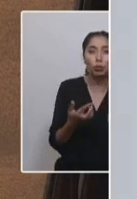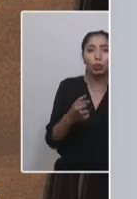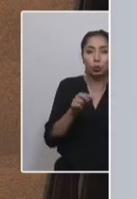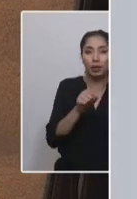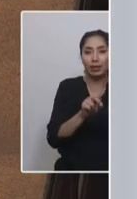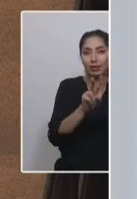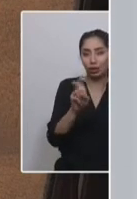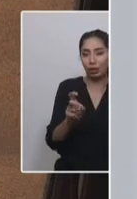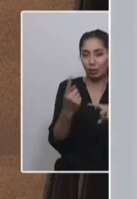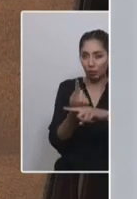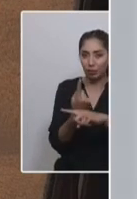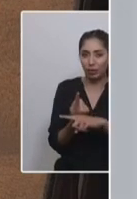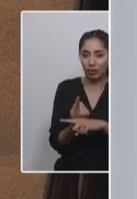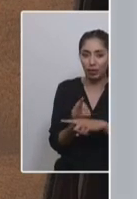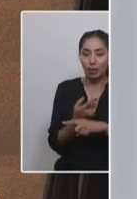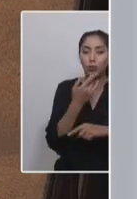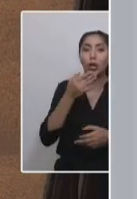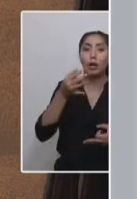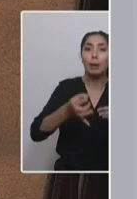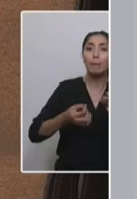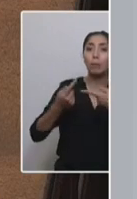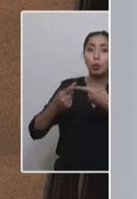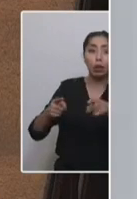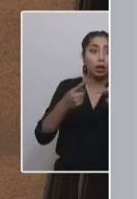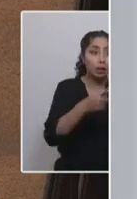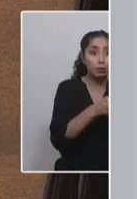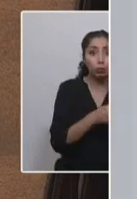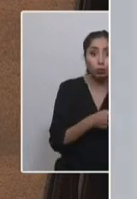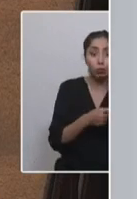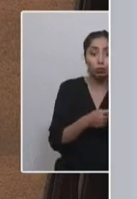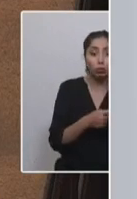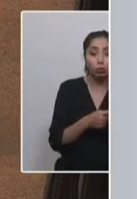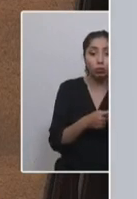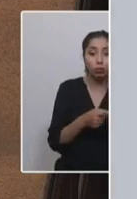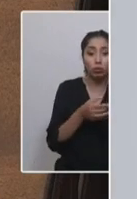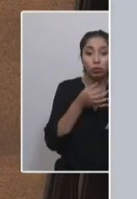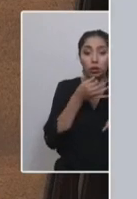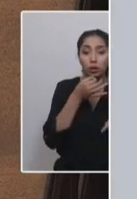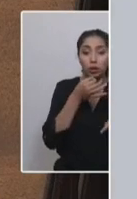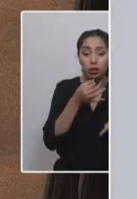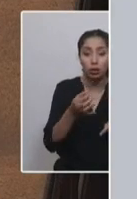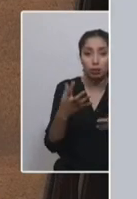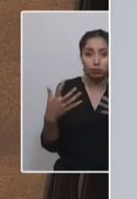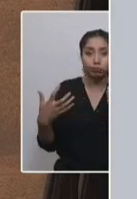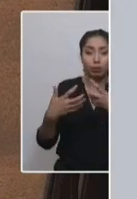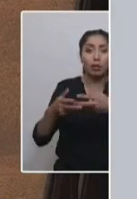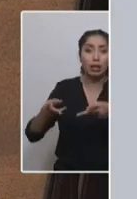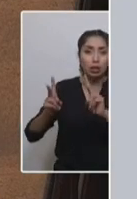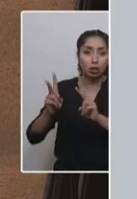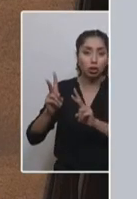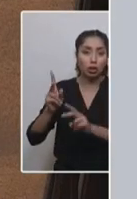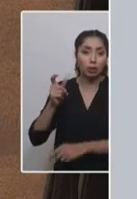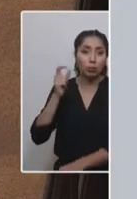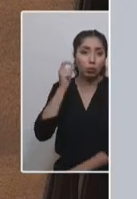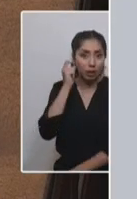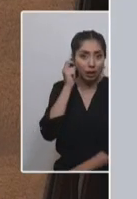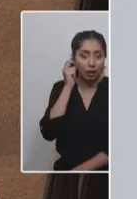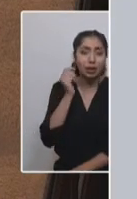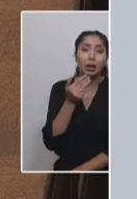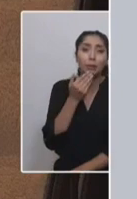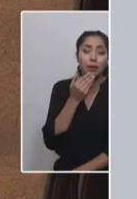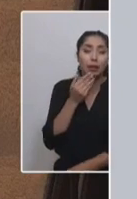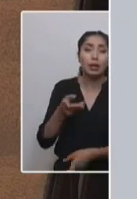constituyente es que cuando las normas son rechazadas pueden volver a la comisión donde fueron elaboradas, que en este caso es la comisión de forma de Estado,